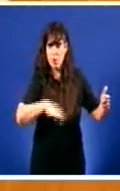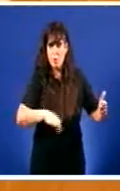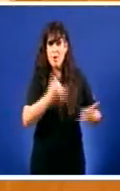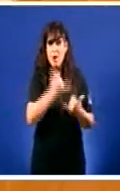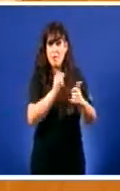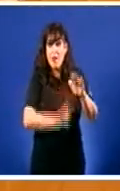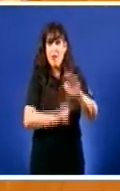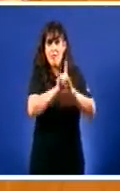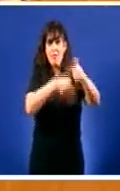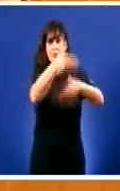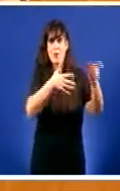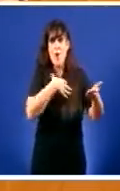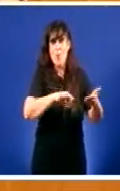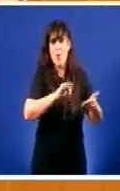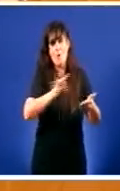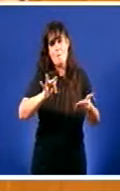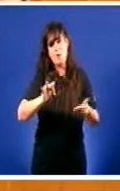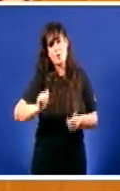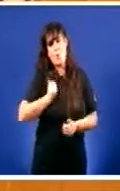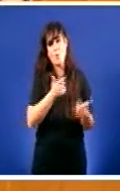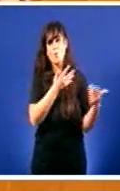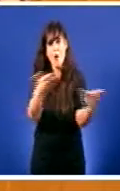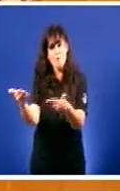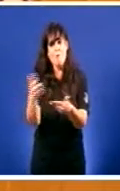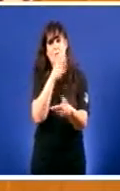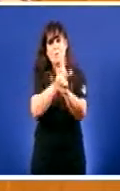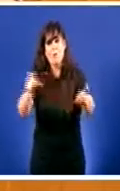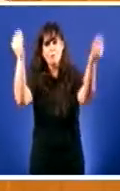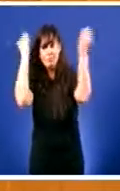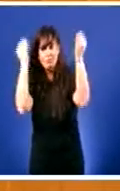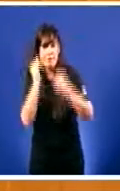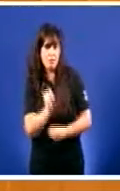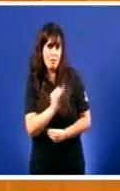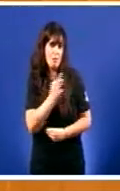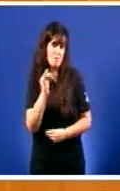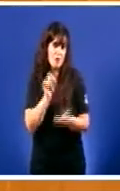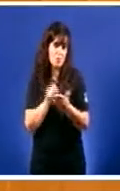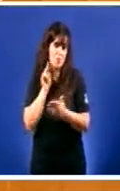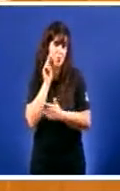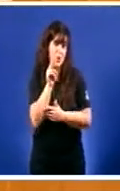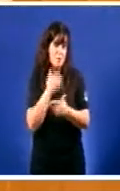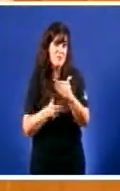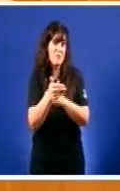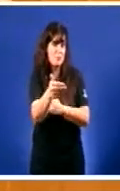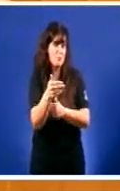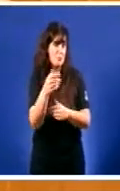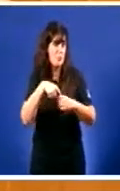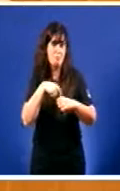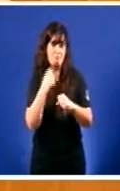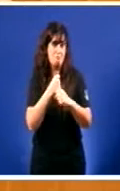poderían estar dando oportunidades a xente formada A xente formada e con escasas perspectivas laborais Nas